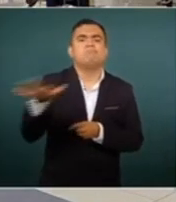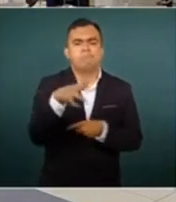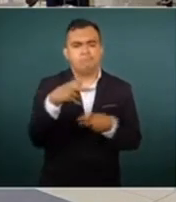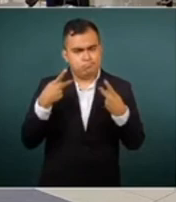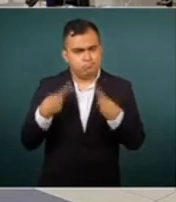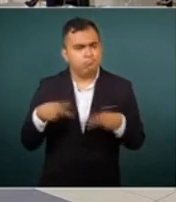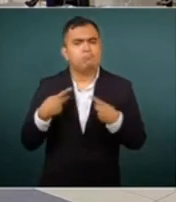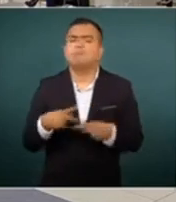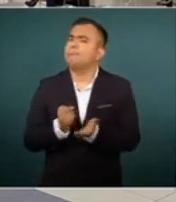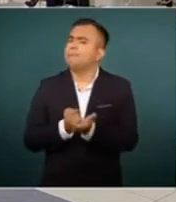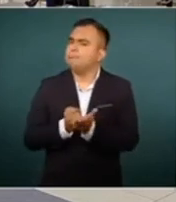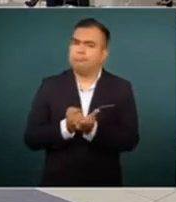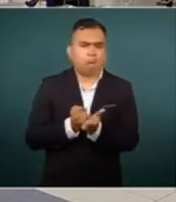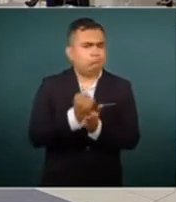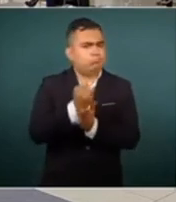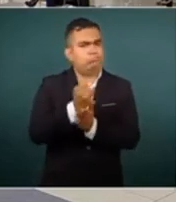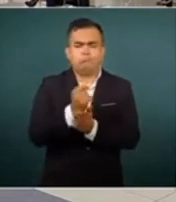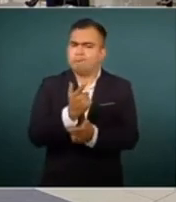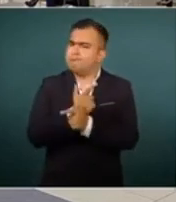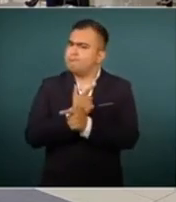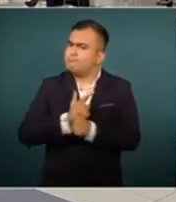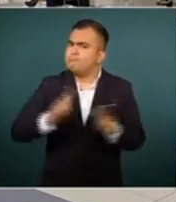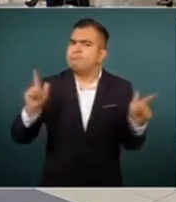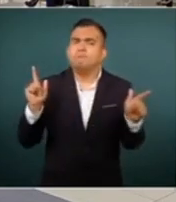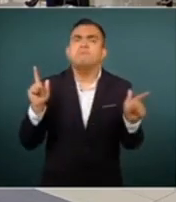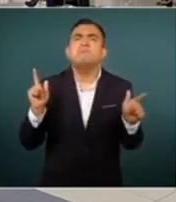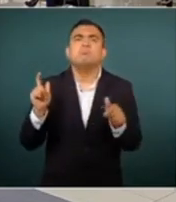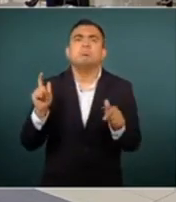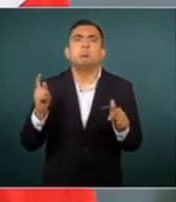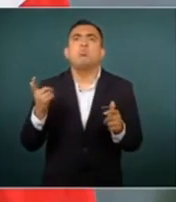libremente sobre su destino.